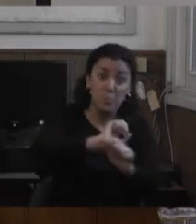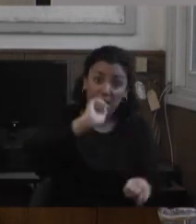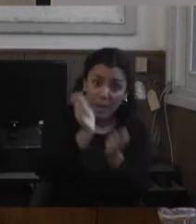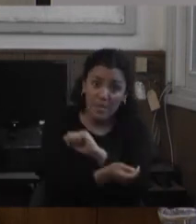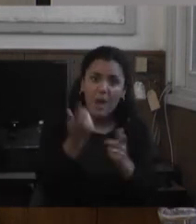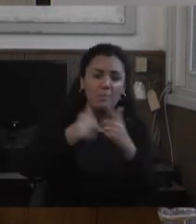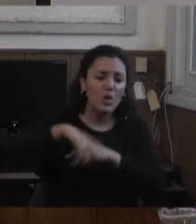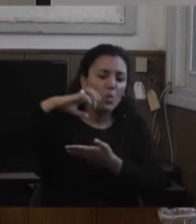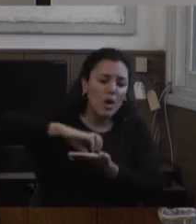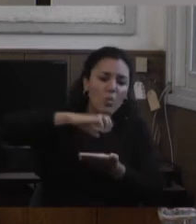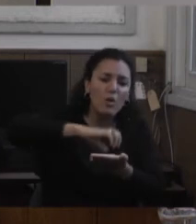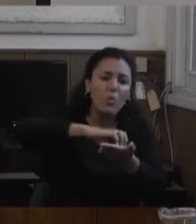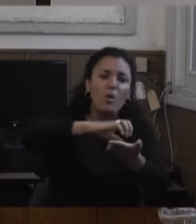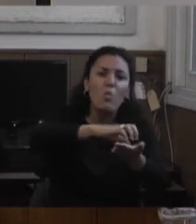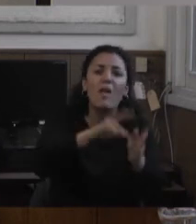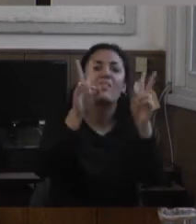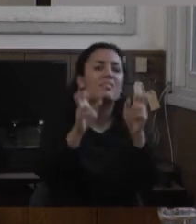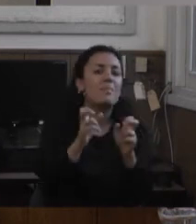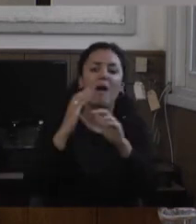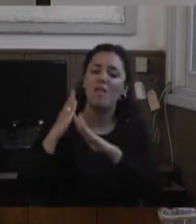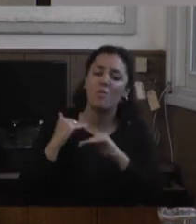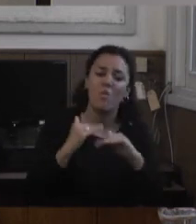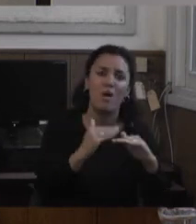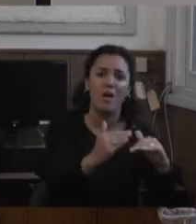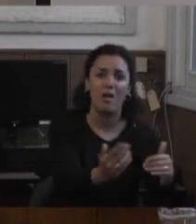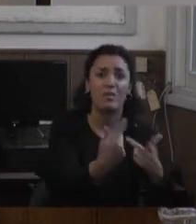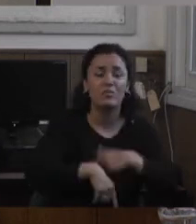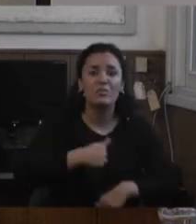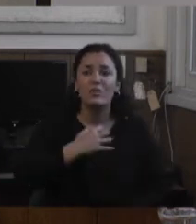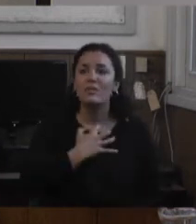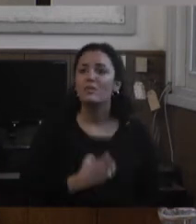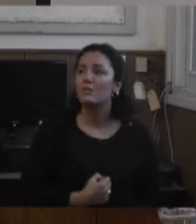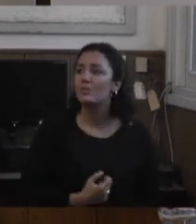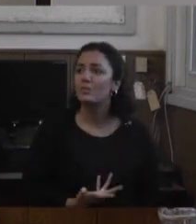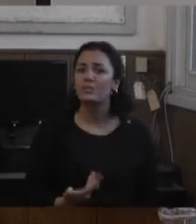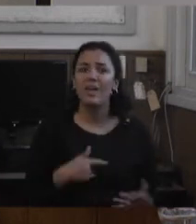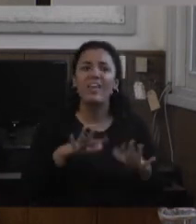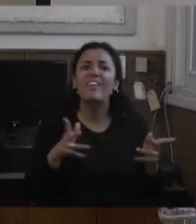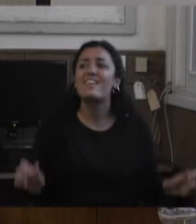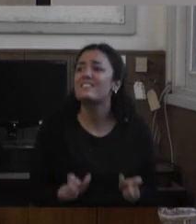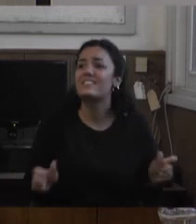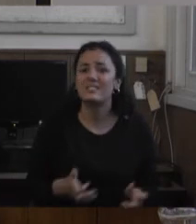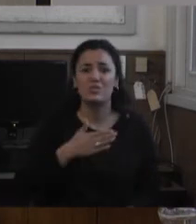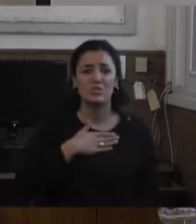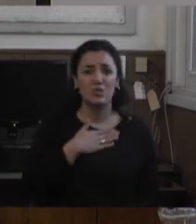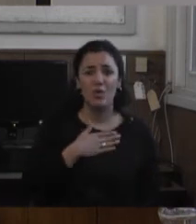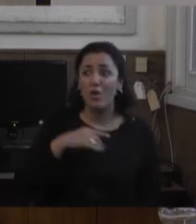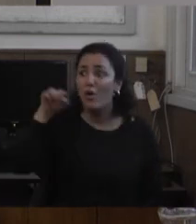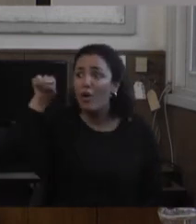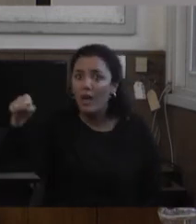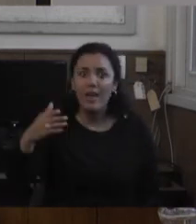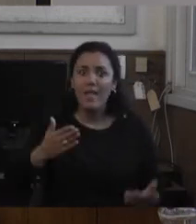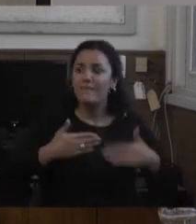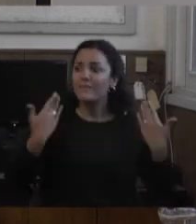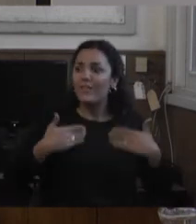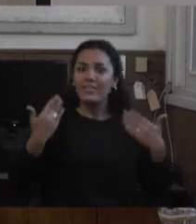pude pensar en relación a esta angustia de que hice yo por Eugenio que Eugenio cuando me vio se puso muy contento